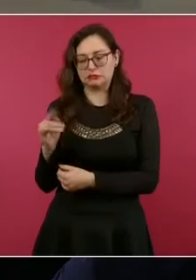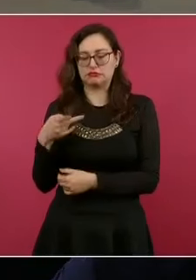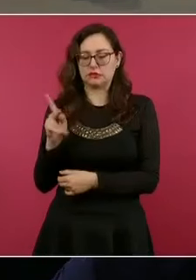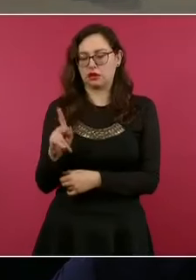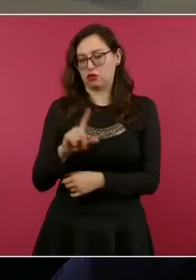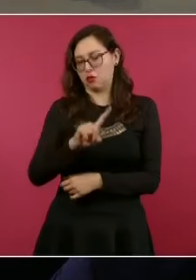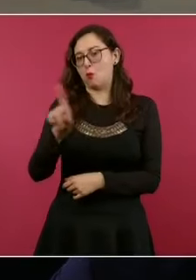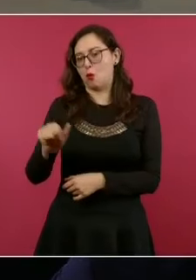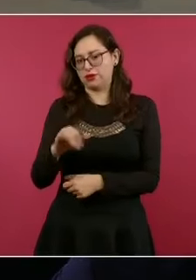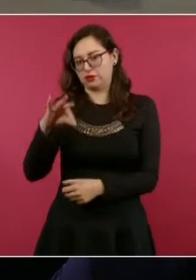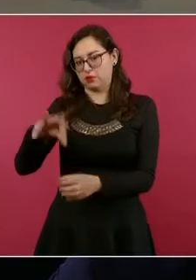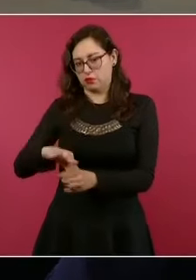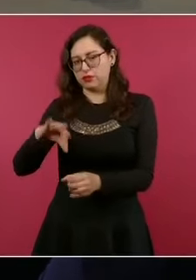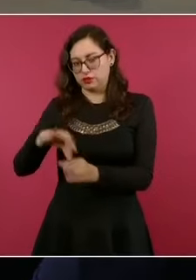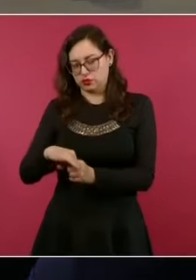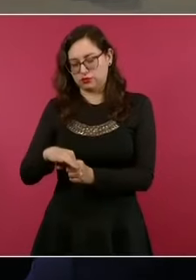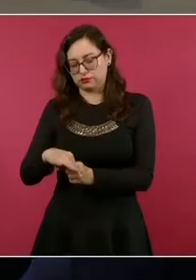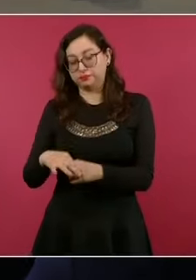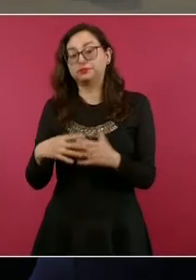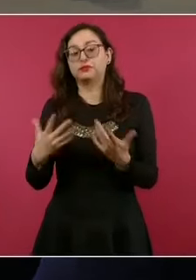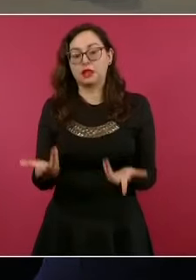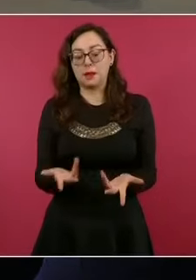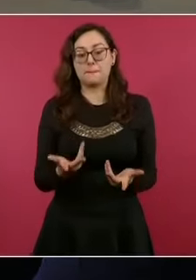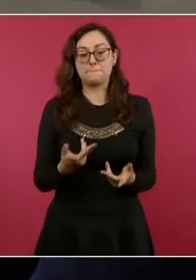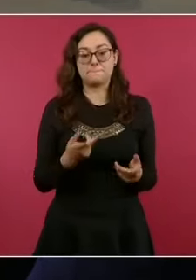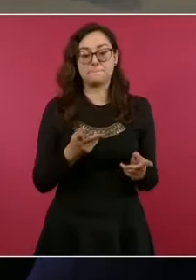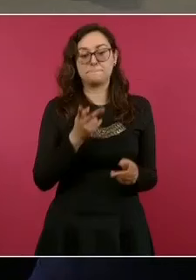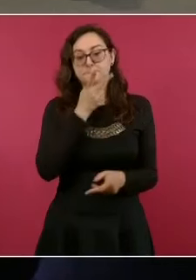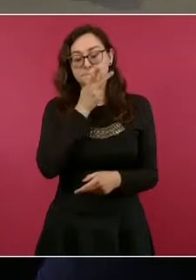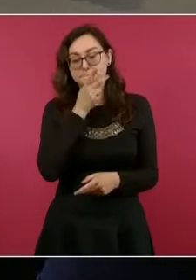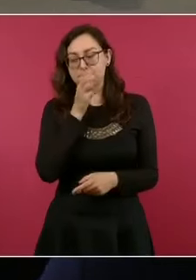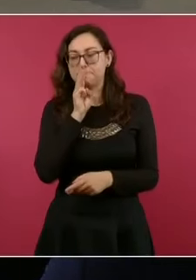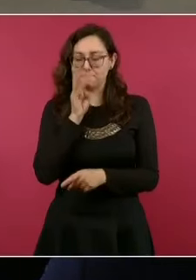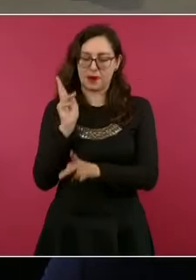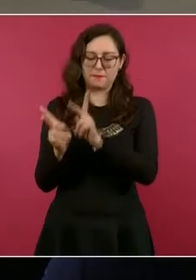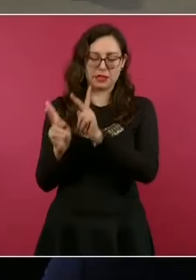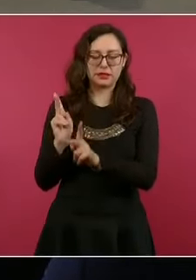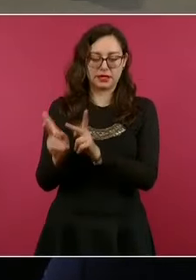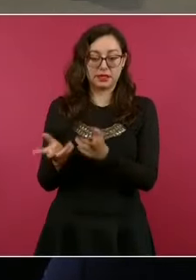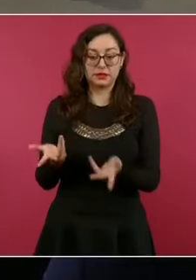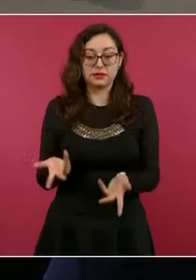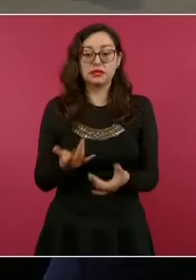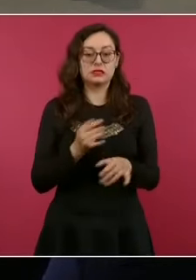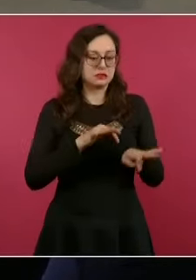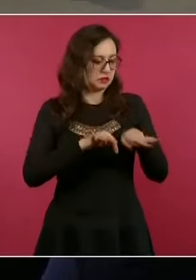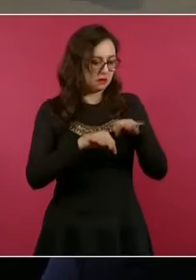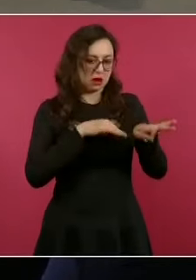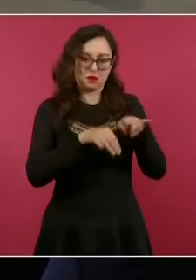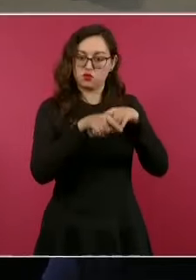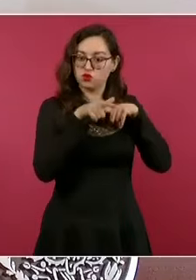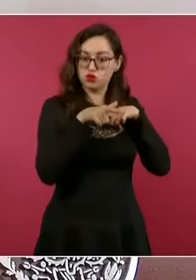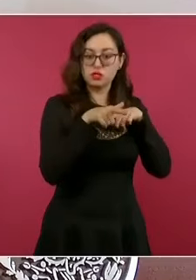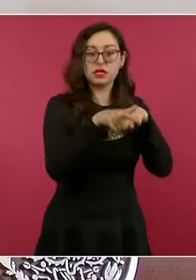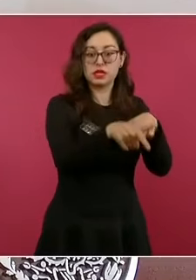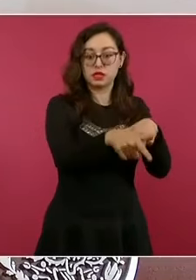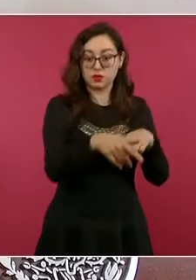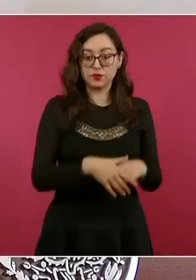Quiero informar que hoy,